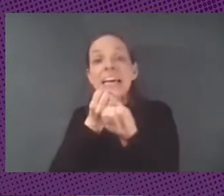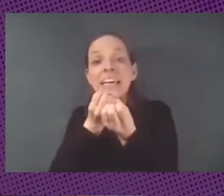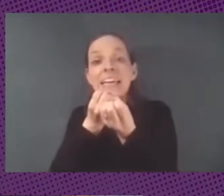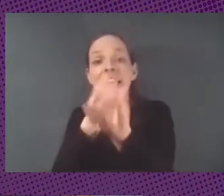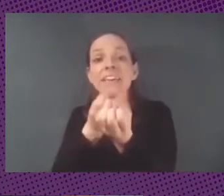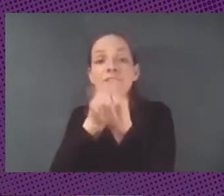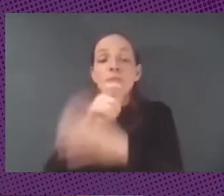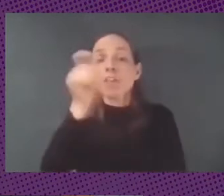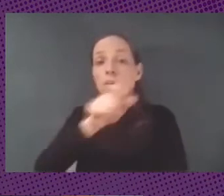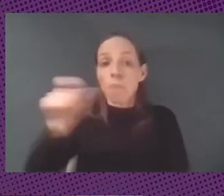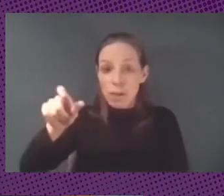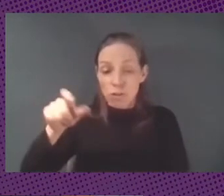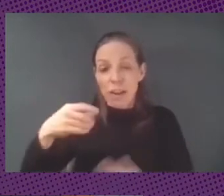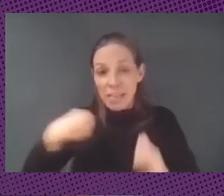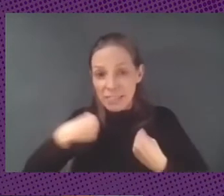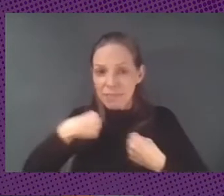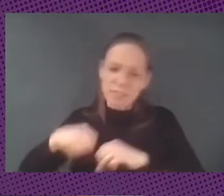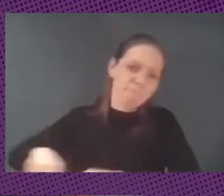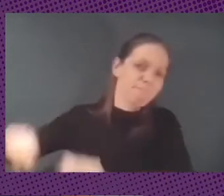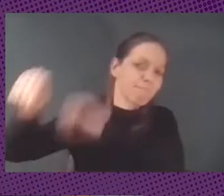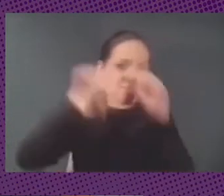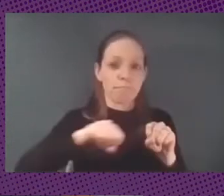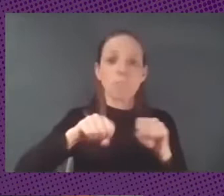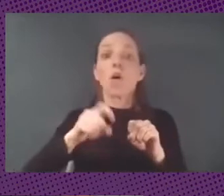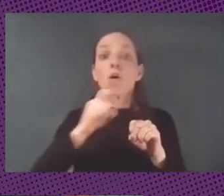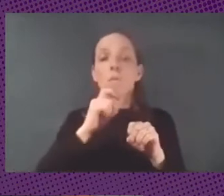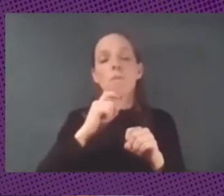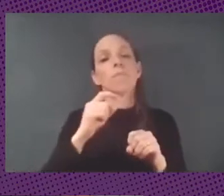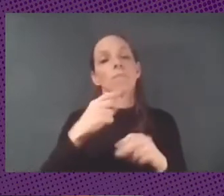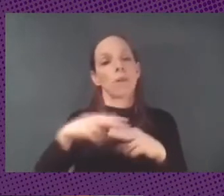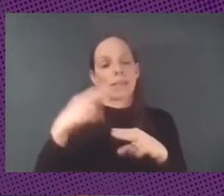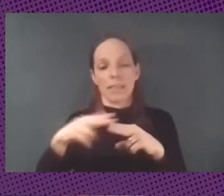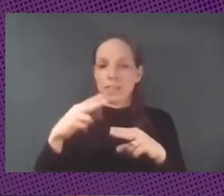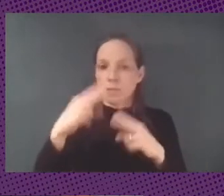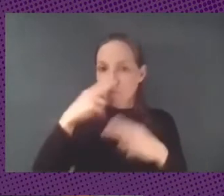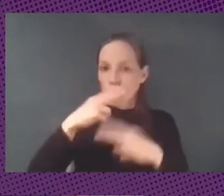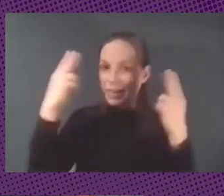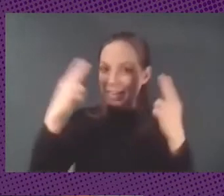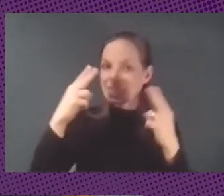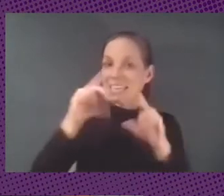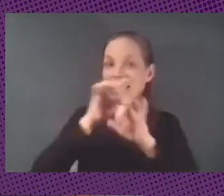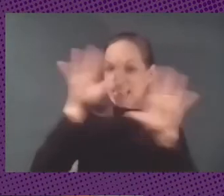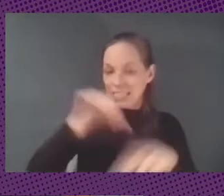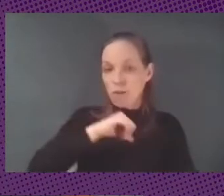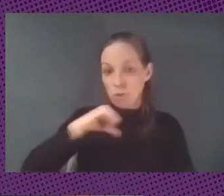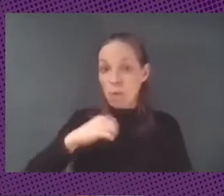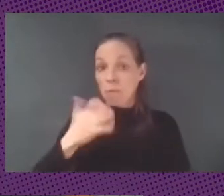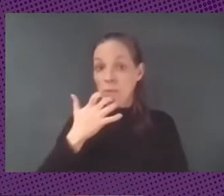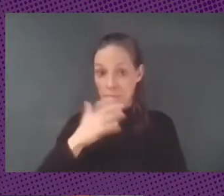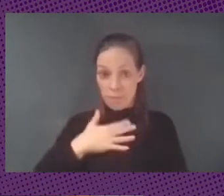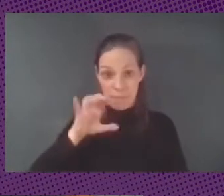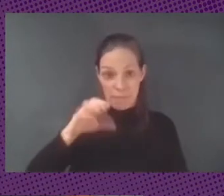sus habitantes mediante políticas públicas claras y autónomas en Argentina puntualmente